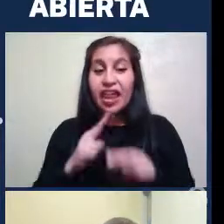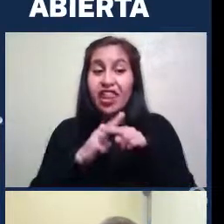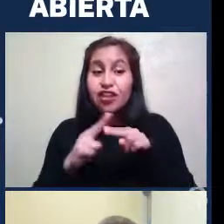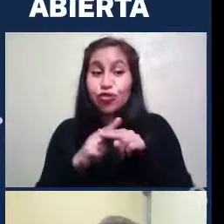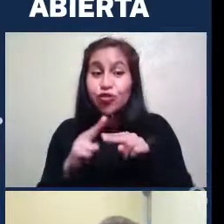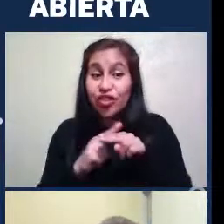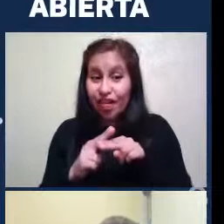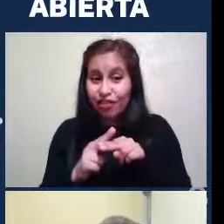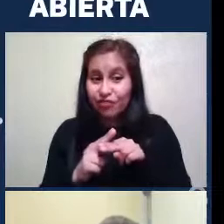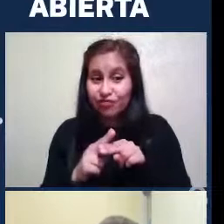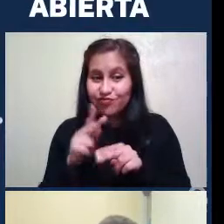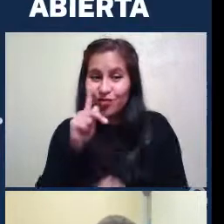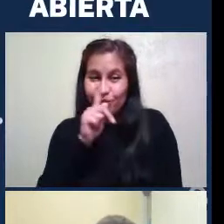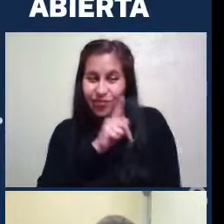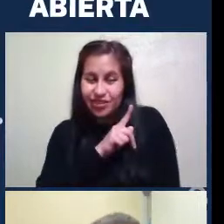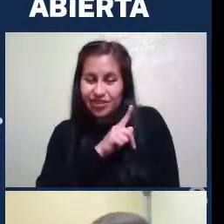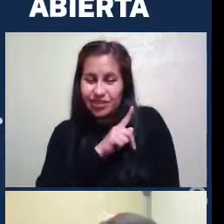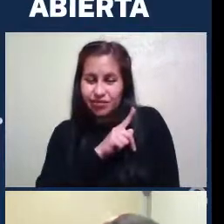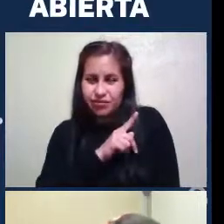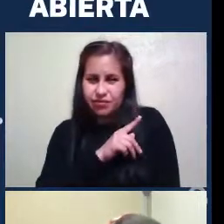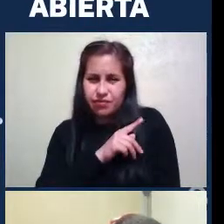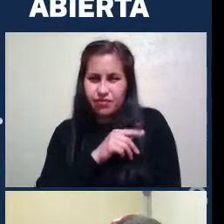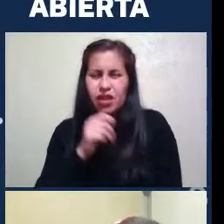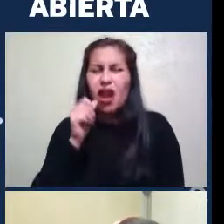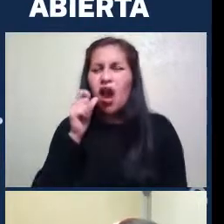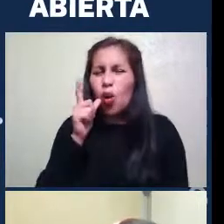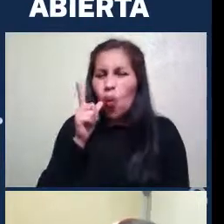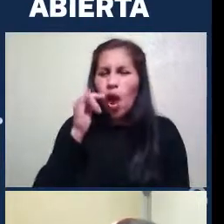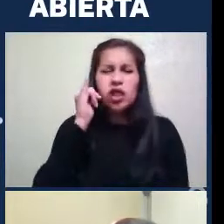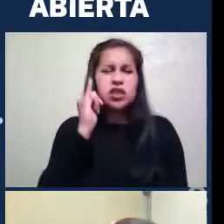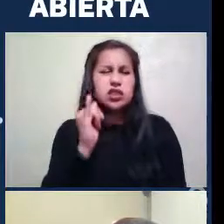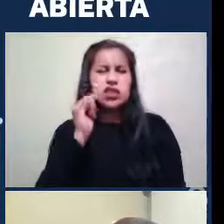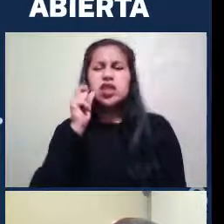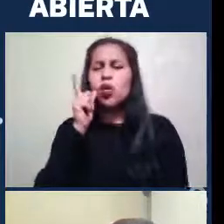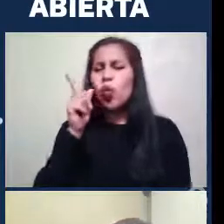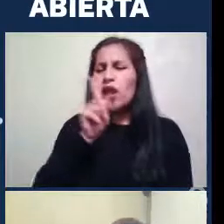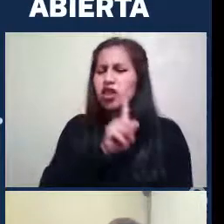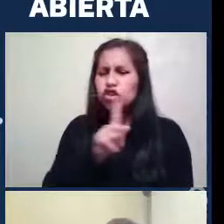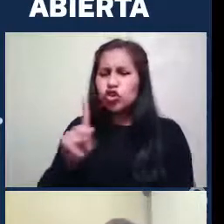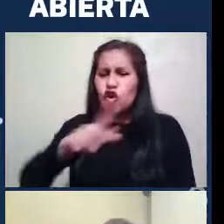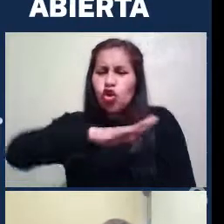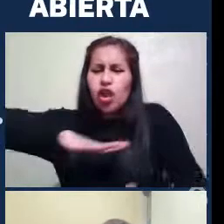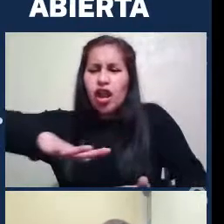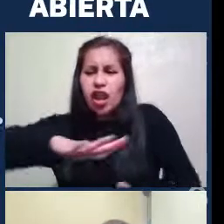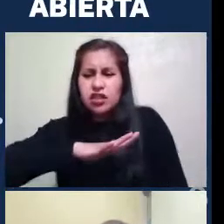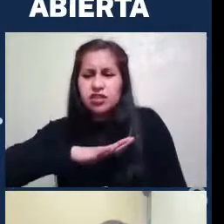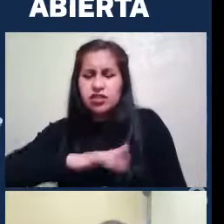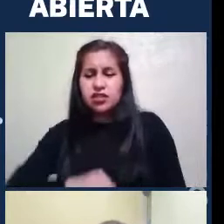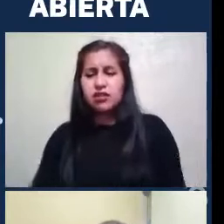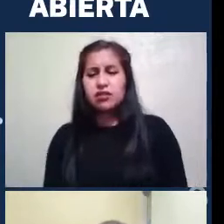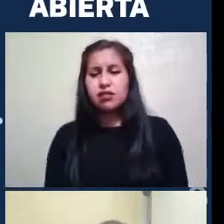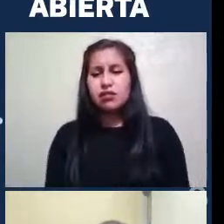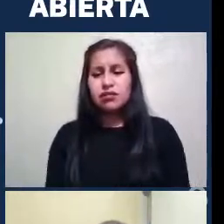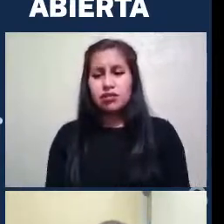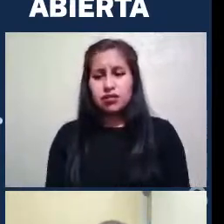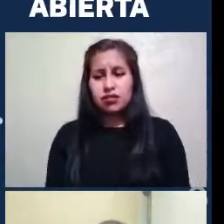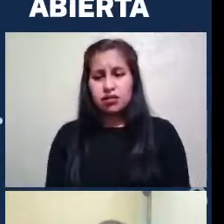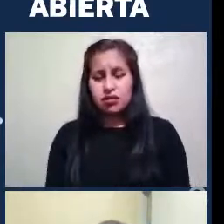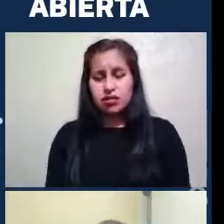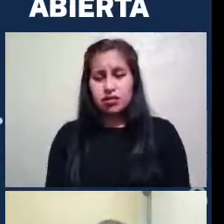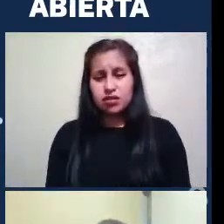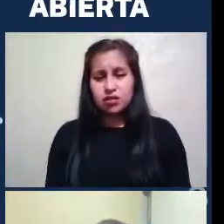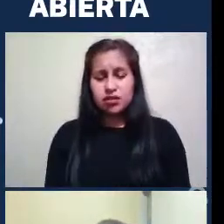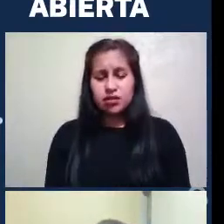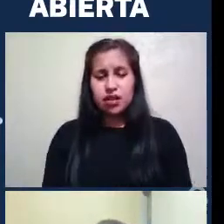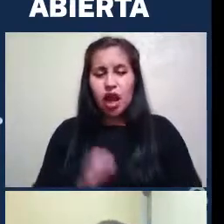final. ¿Cuáles de estos son galaxias o no? Yo voy a salir de acá un momento para ver si es que hay algún comentario en el